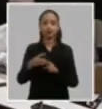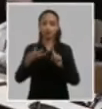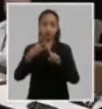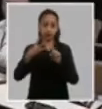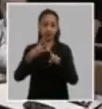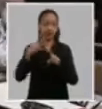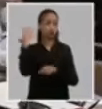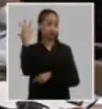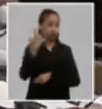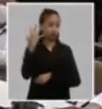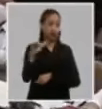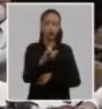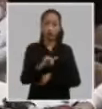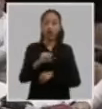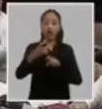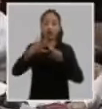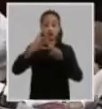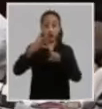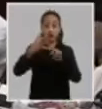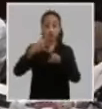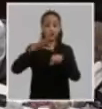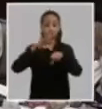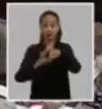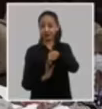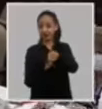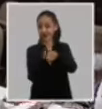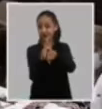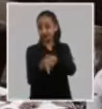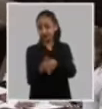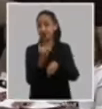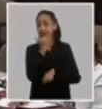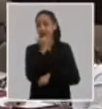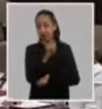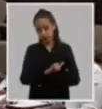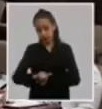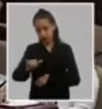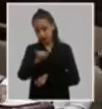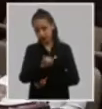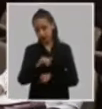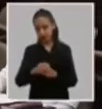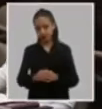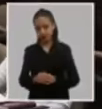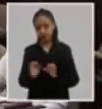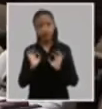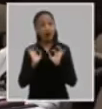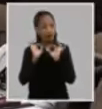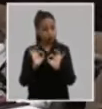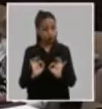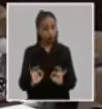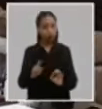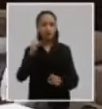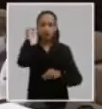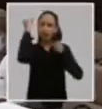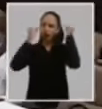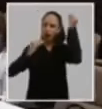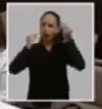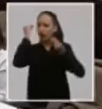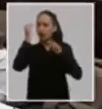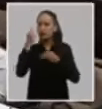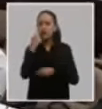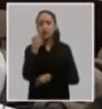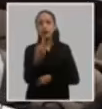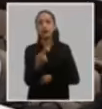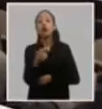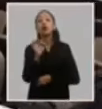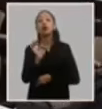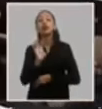meteorológicos y el impacto de la pandemia de la COVID-19 asimismo en estos análisis se tuvo en